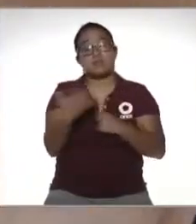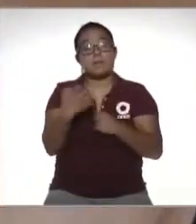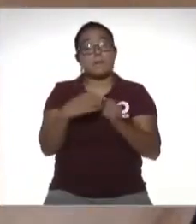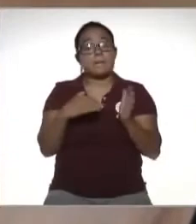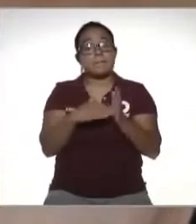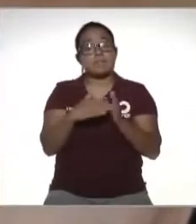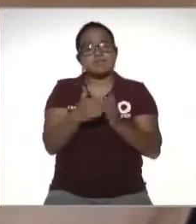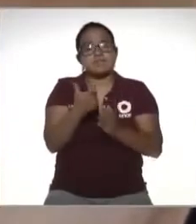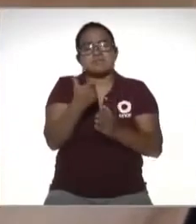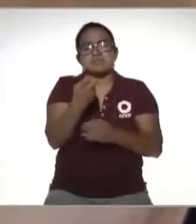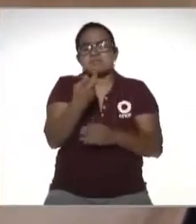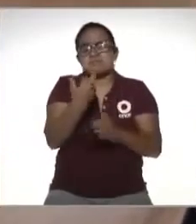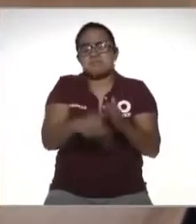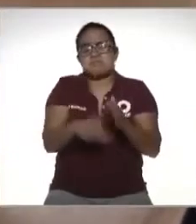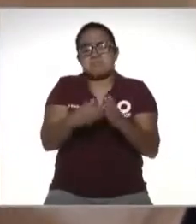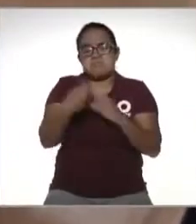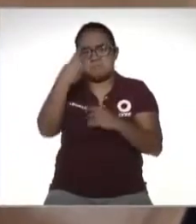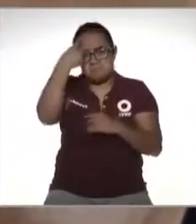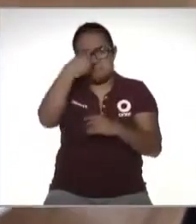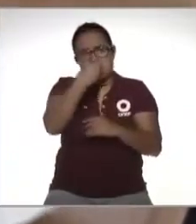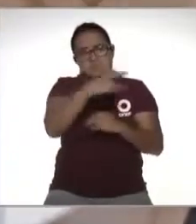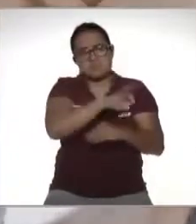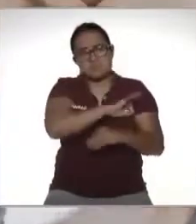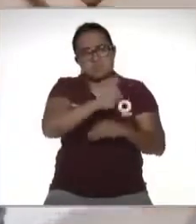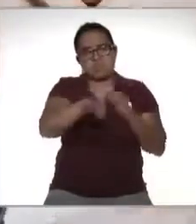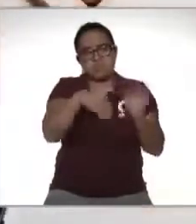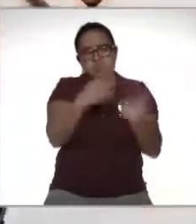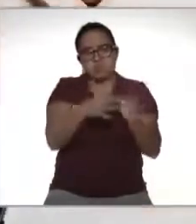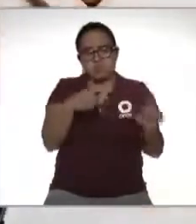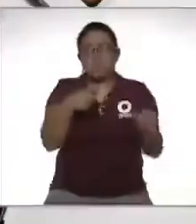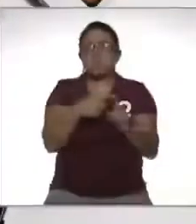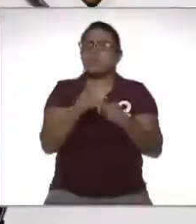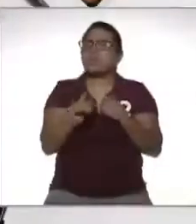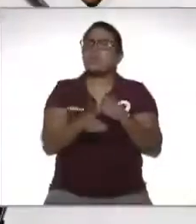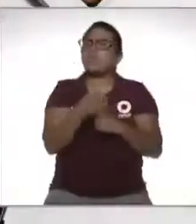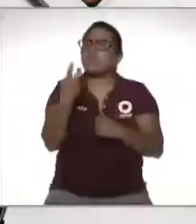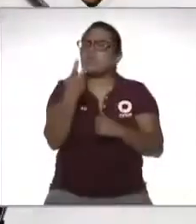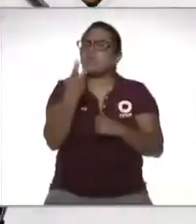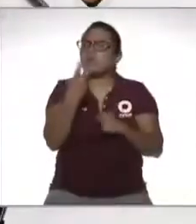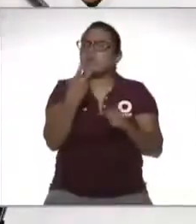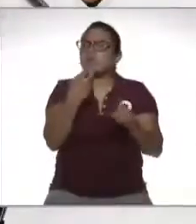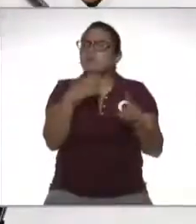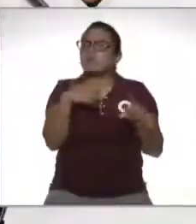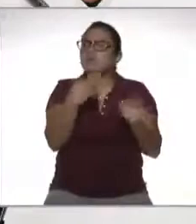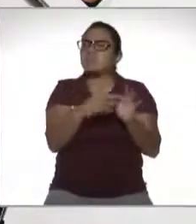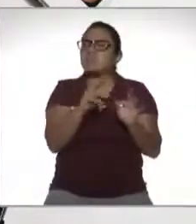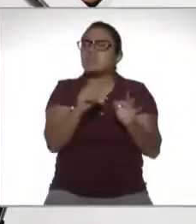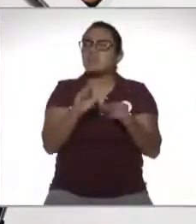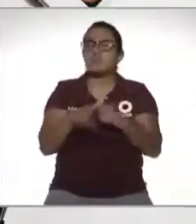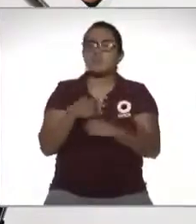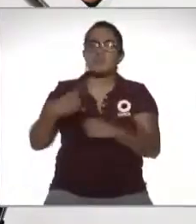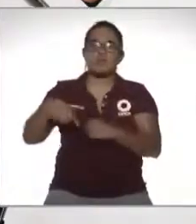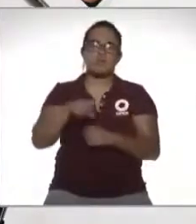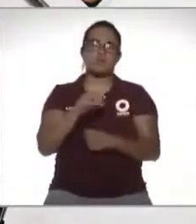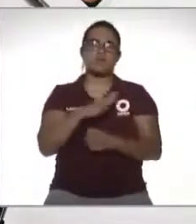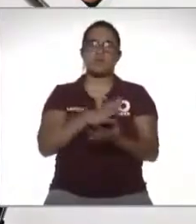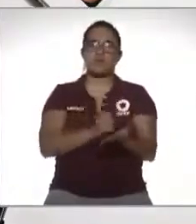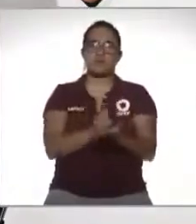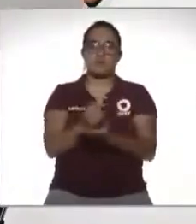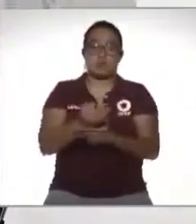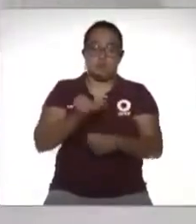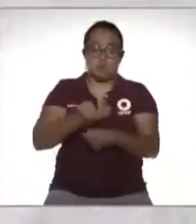millones de pesitos para alcanzar la meta y una de las causas por las que no se pudo es la informalidad que